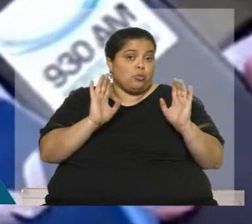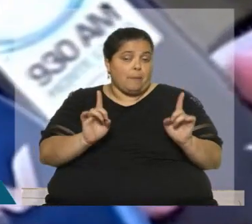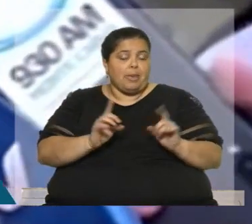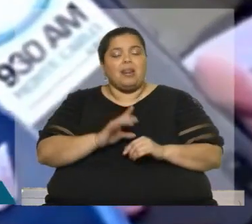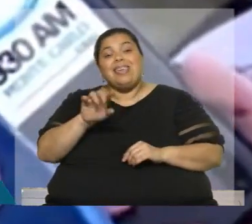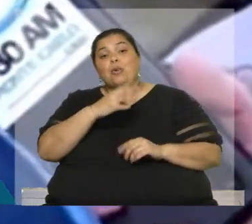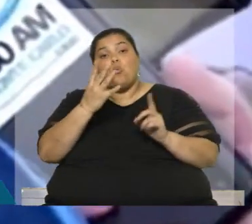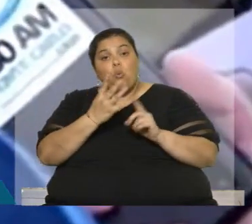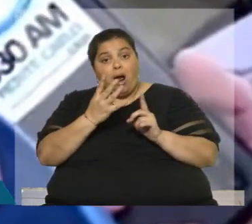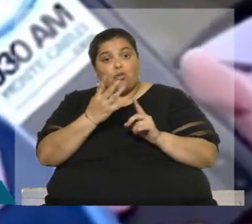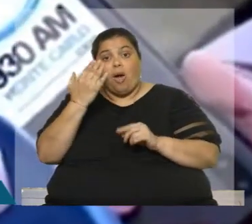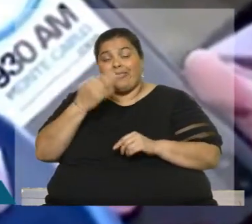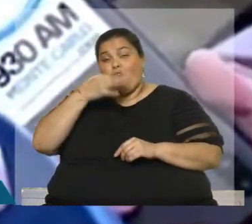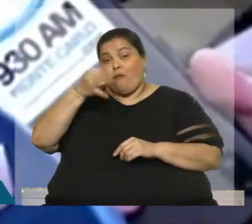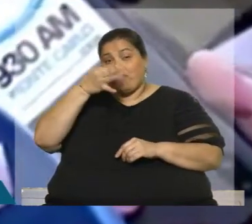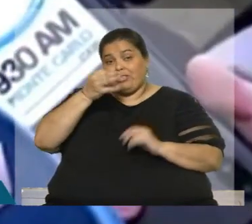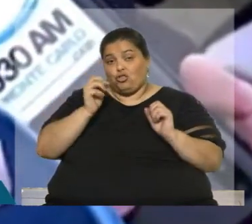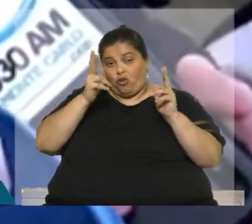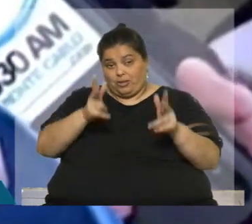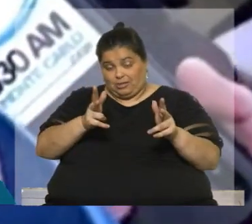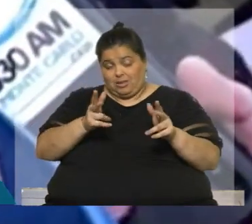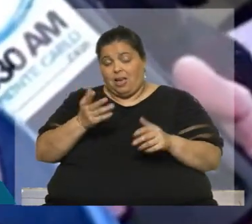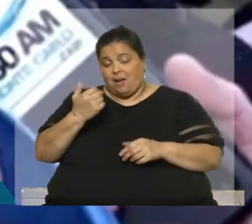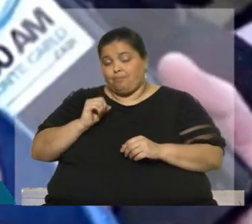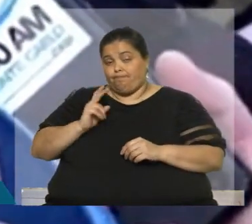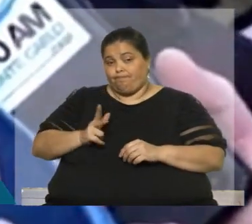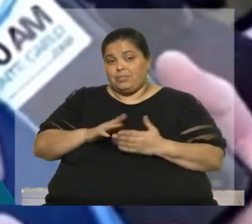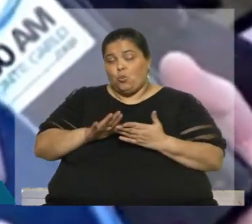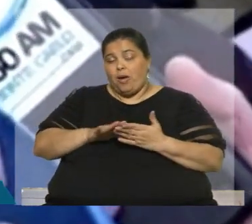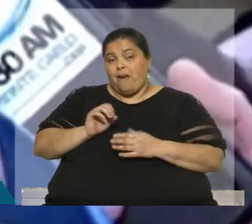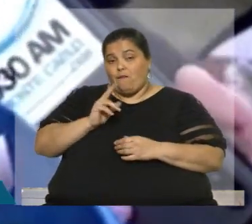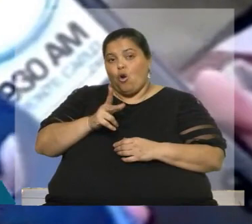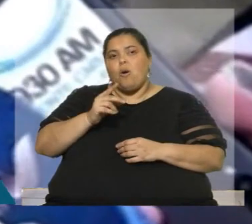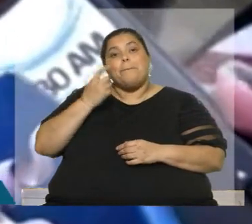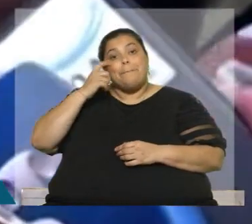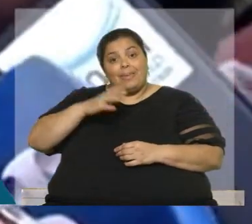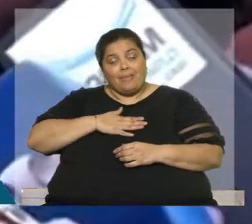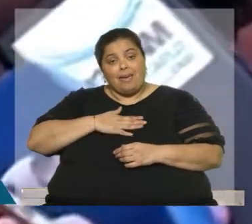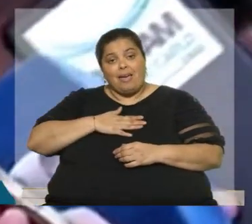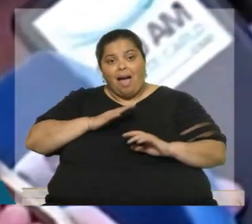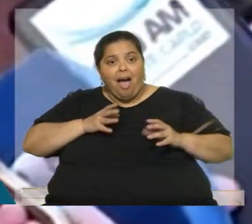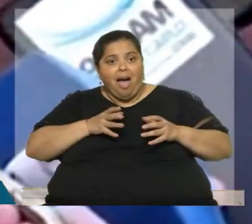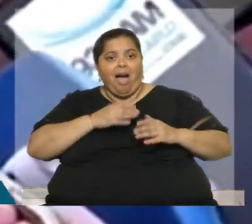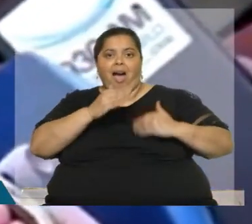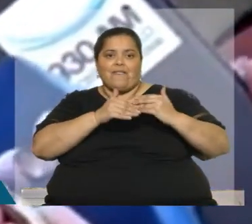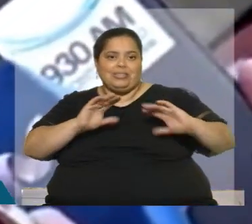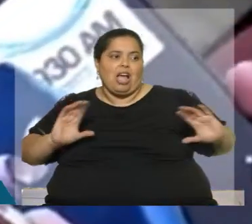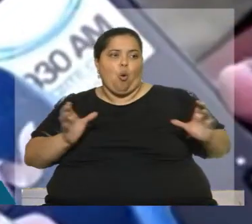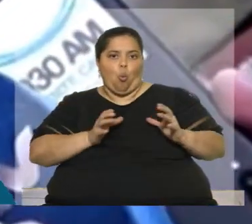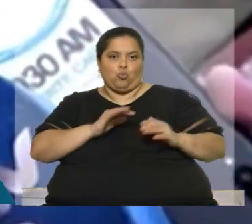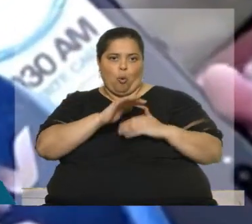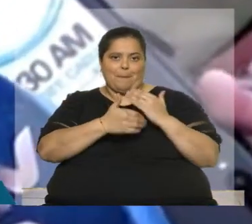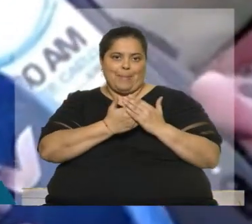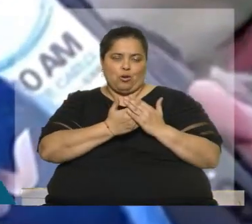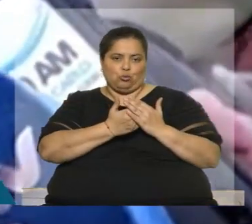el otro día en la conferencia yo le decía y se los comento ahora de vuelta, la idea es avanzar en conjunto. El Mercosur tiene mucho más